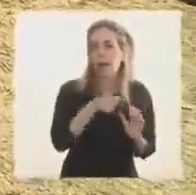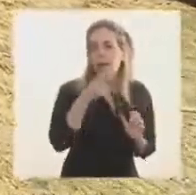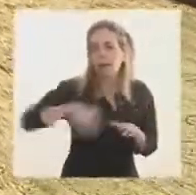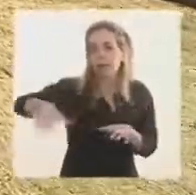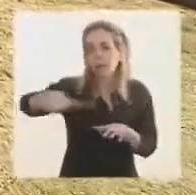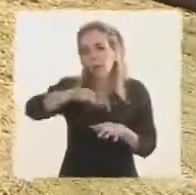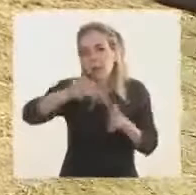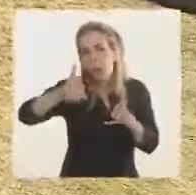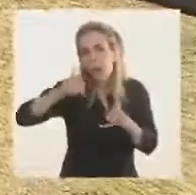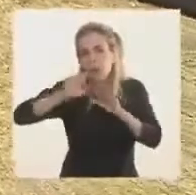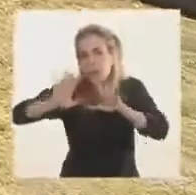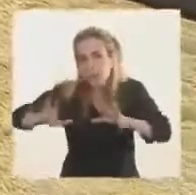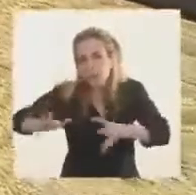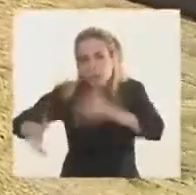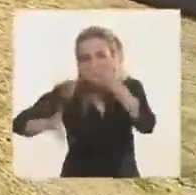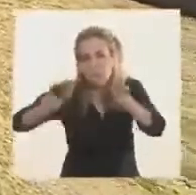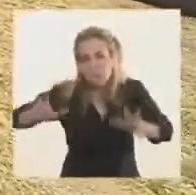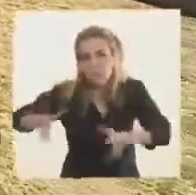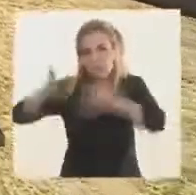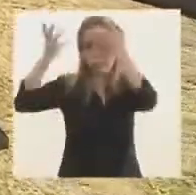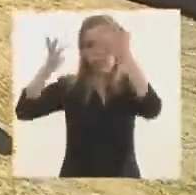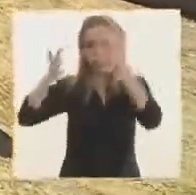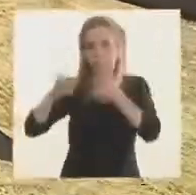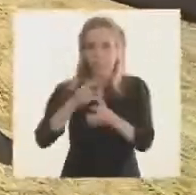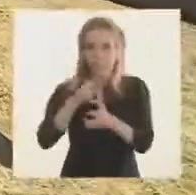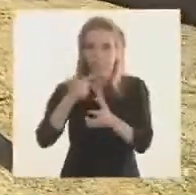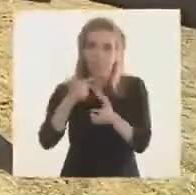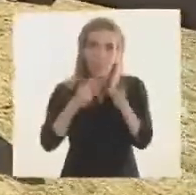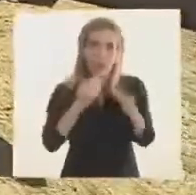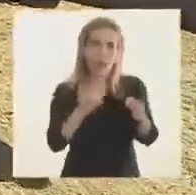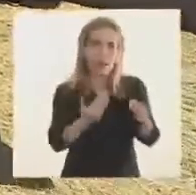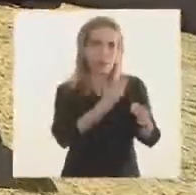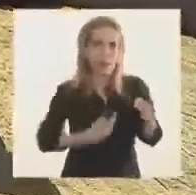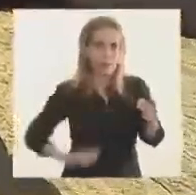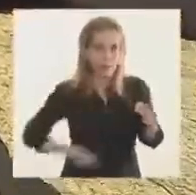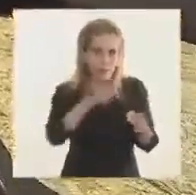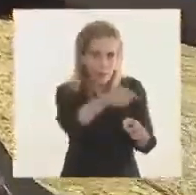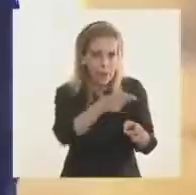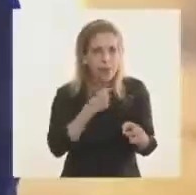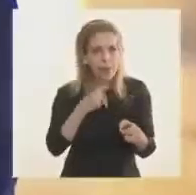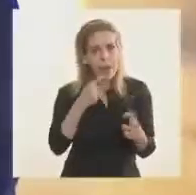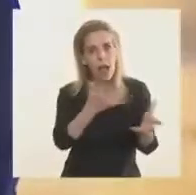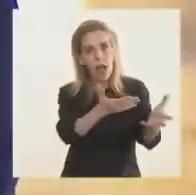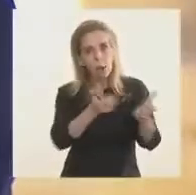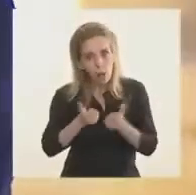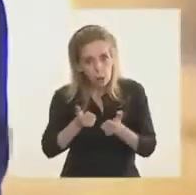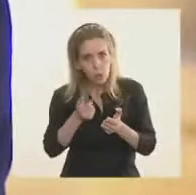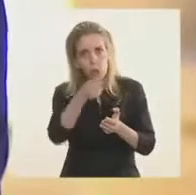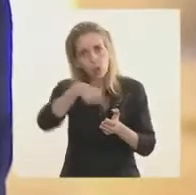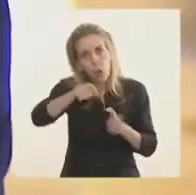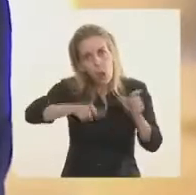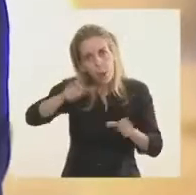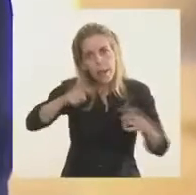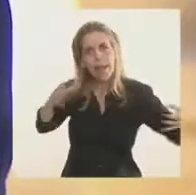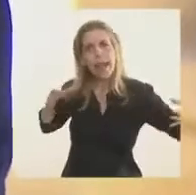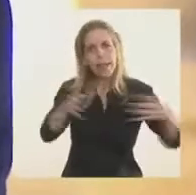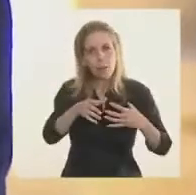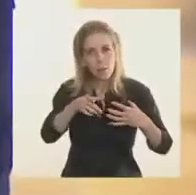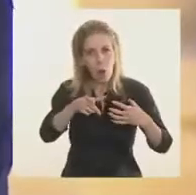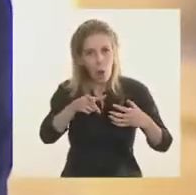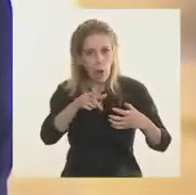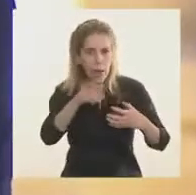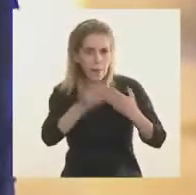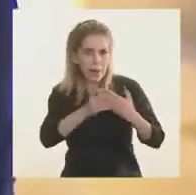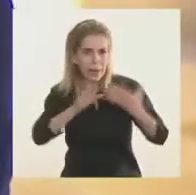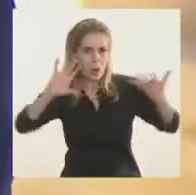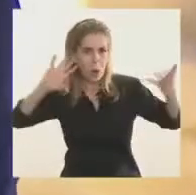Este humo y este fuego al que queremos agradecerle, Presidente, el compromiso de su gente, de su equipo de ambiente, de